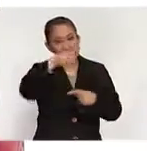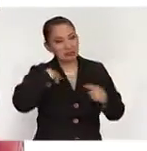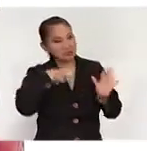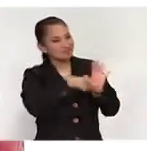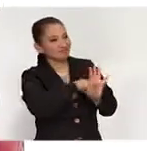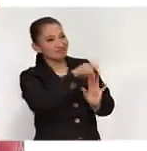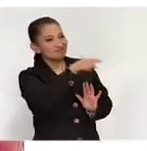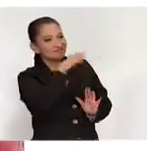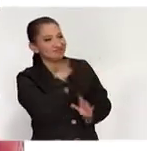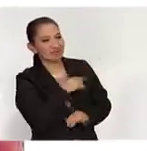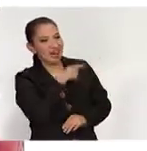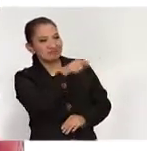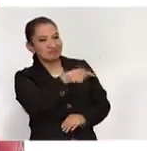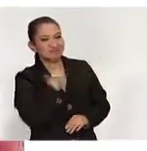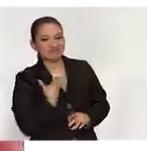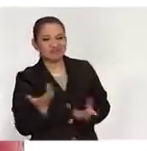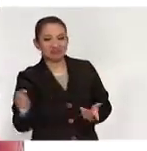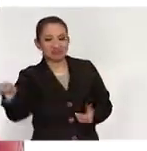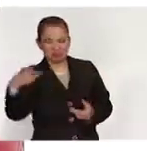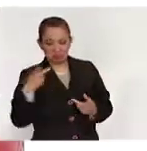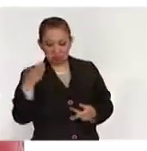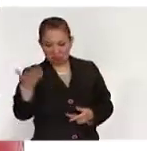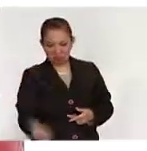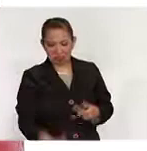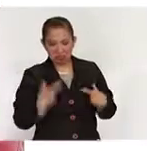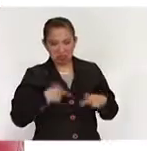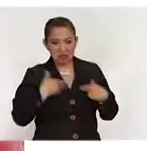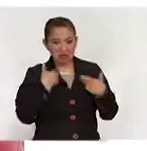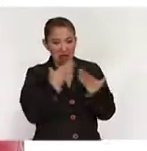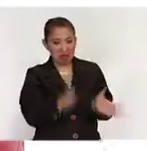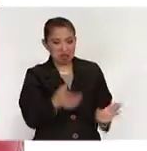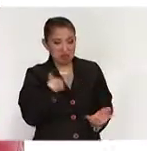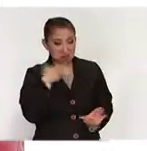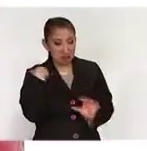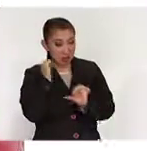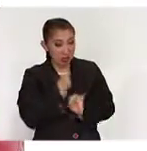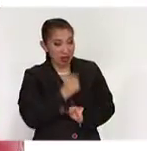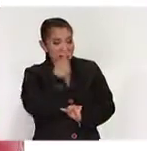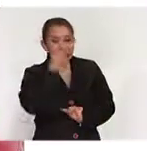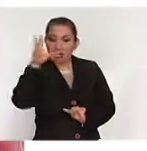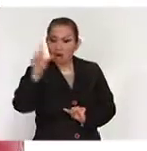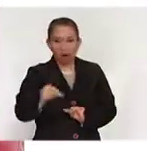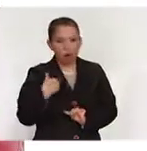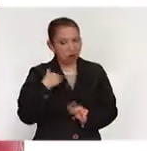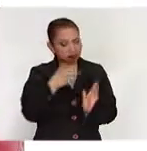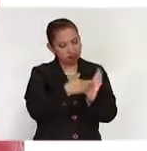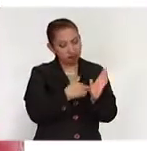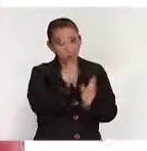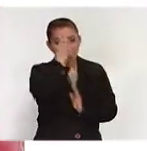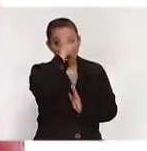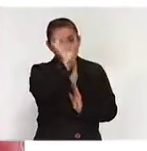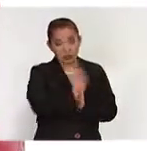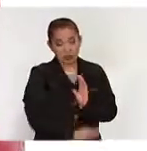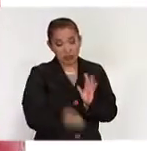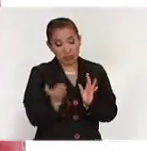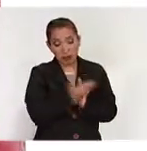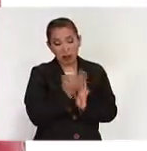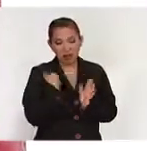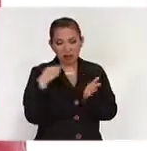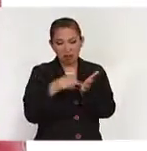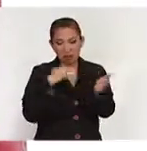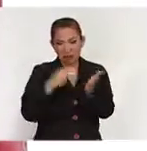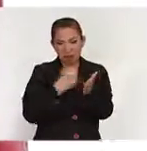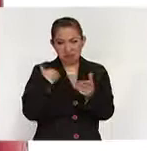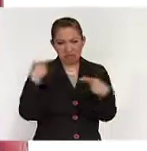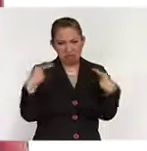negativa en la ciudadanía respecto de pues él abiertamente la autoridad nacional nos había dicho que no cumplía con el uno por ciento porque tenía firmas